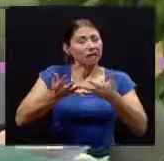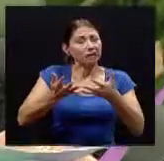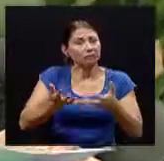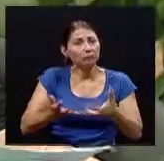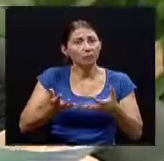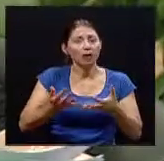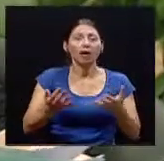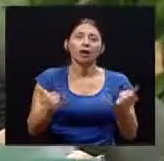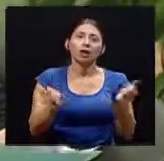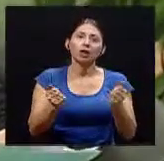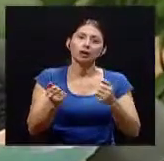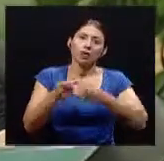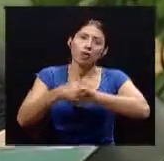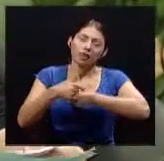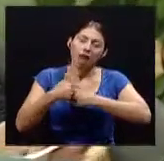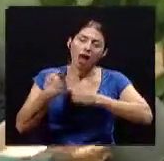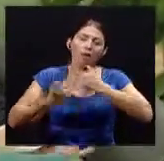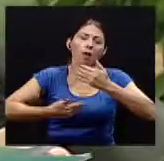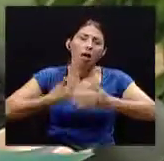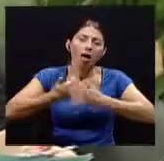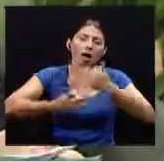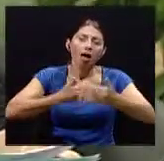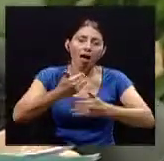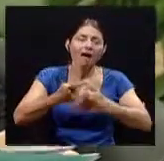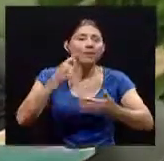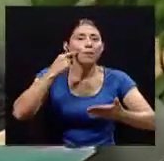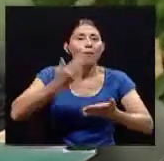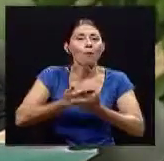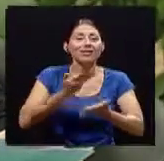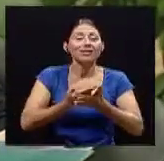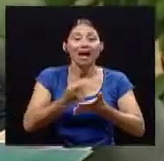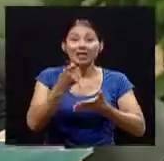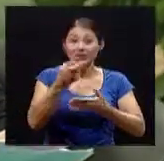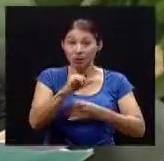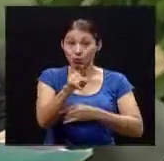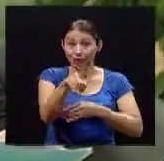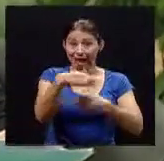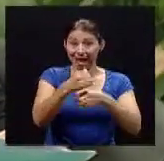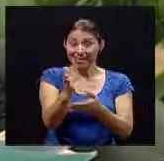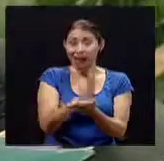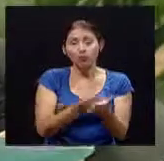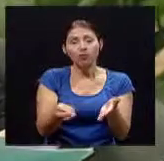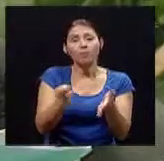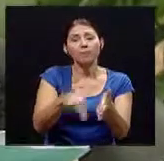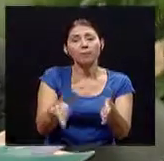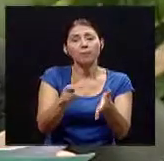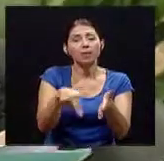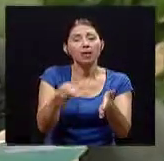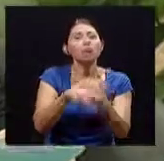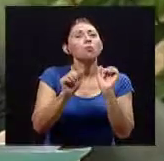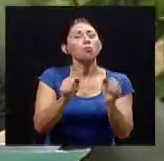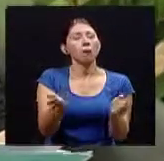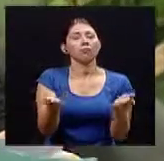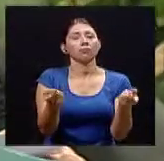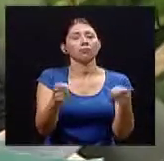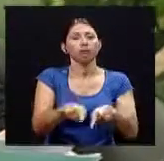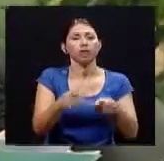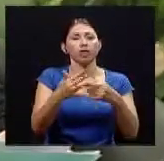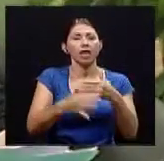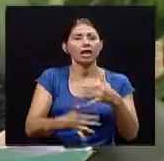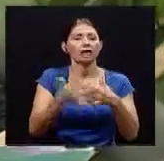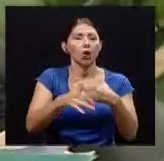el tiempo se demuestra que la actividad repetitiva es una causa de lesión laboral antes no se consideraba que un dolor de espalda